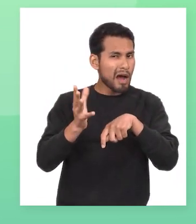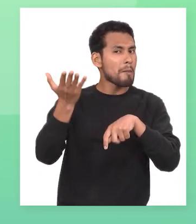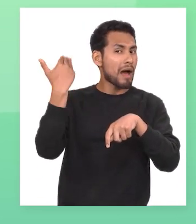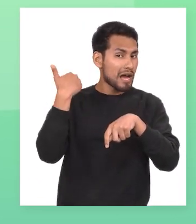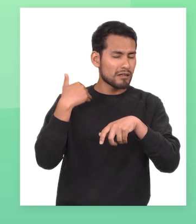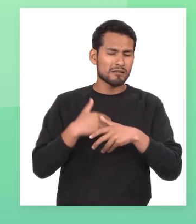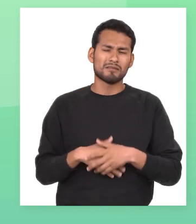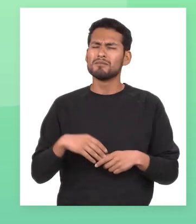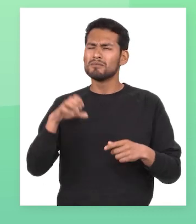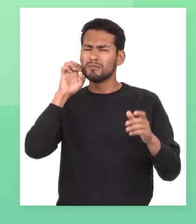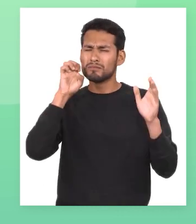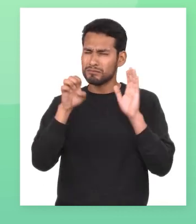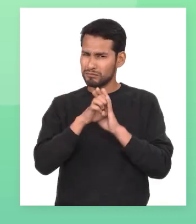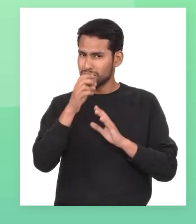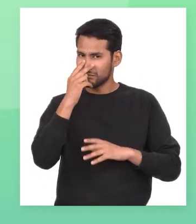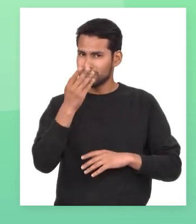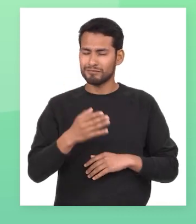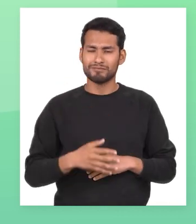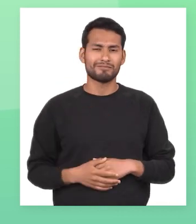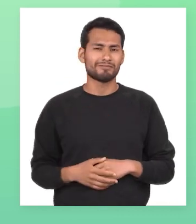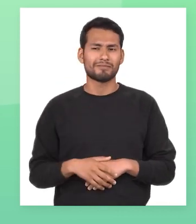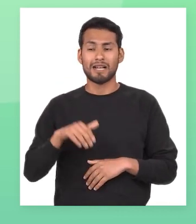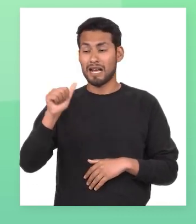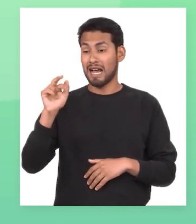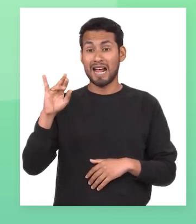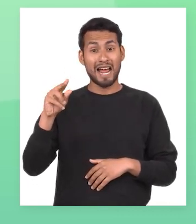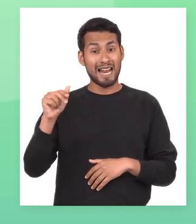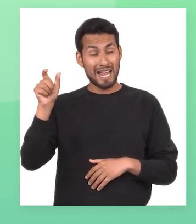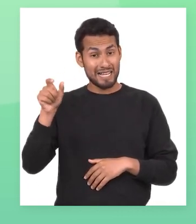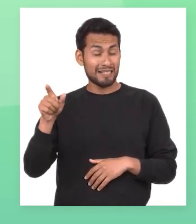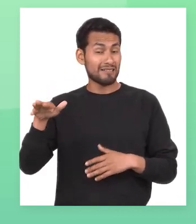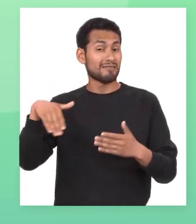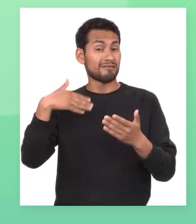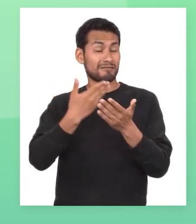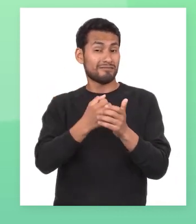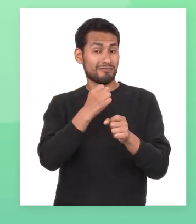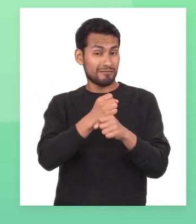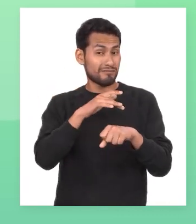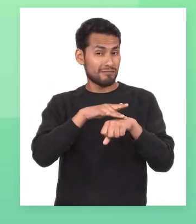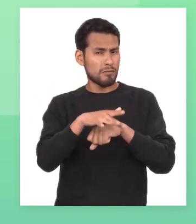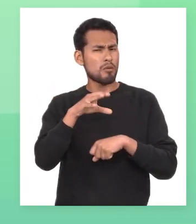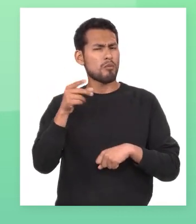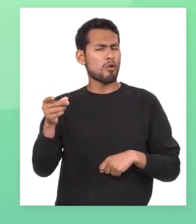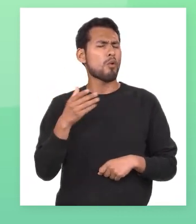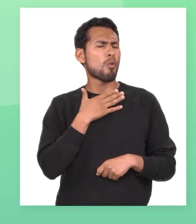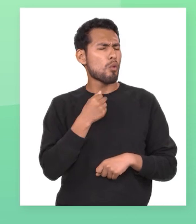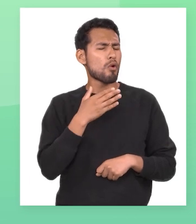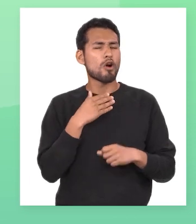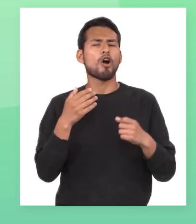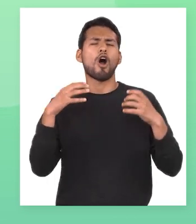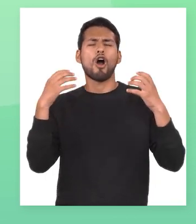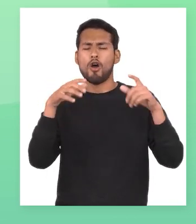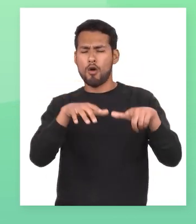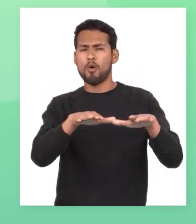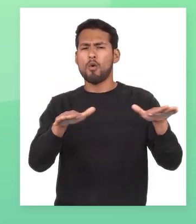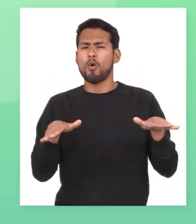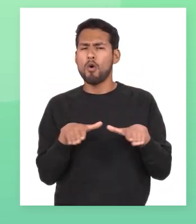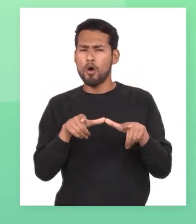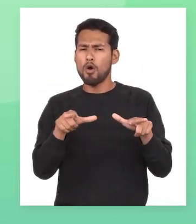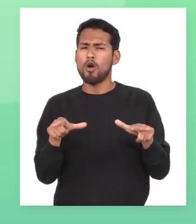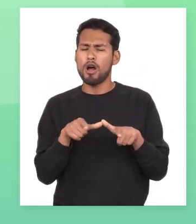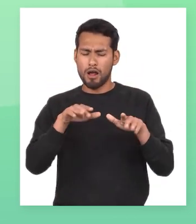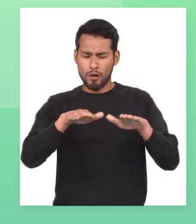tiempo pasado Observemos el siguiente ejemplo A Ariana iba muy temprano a su trabajo porque le gustaba mucho su oficina